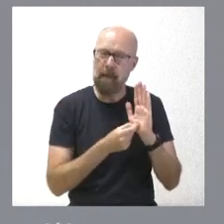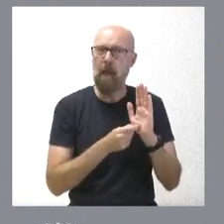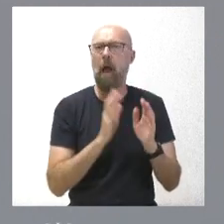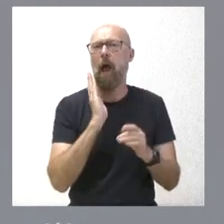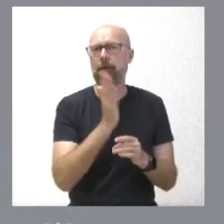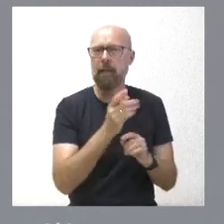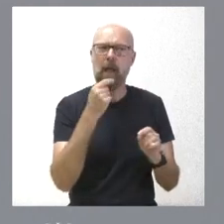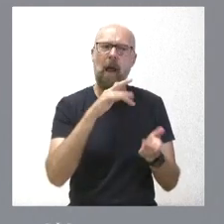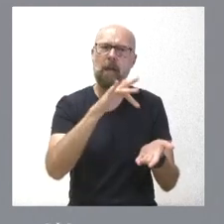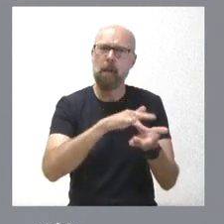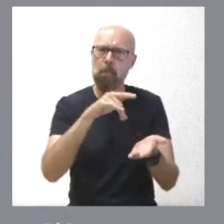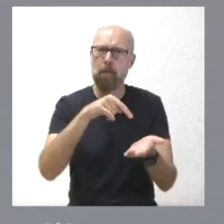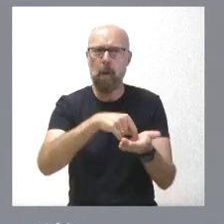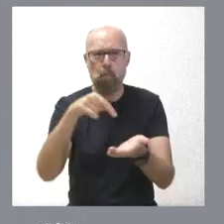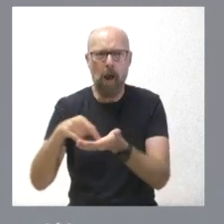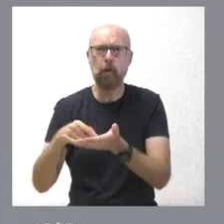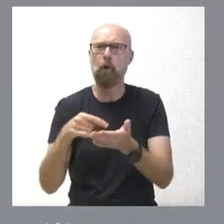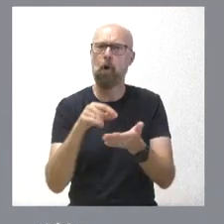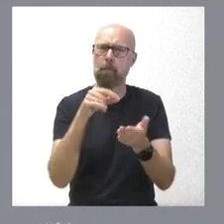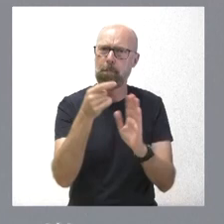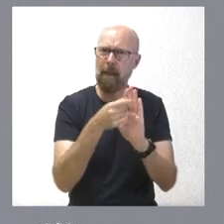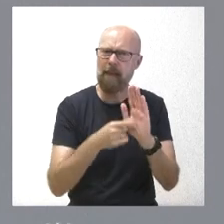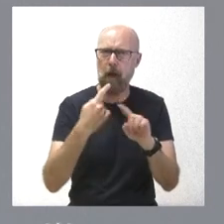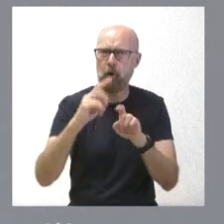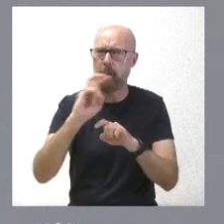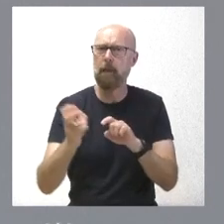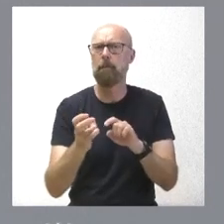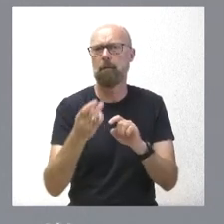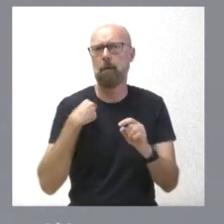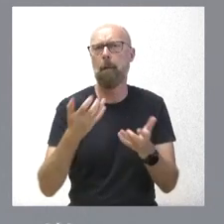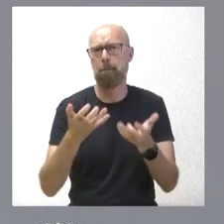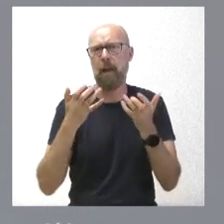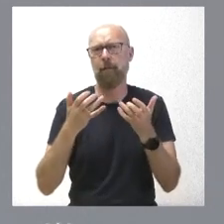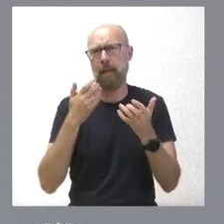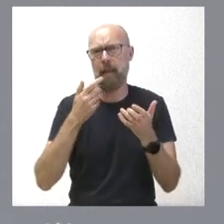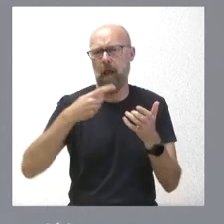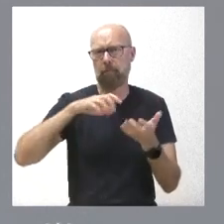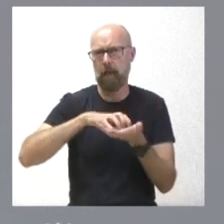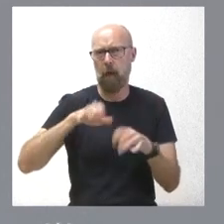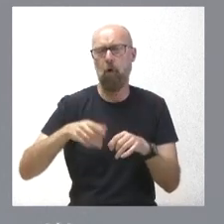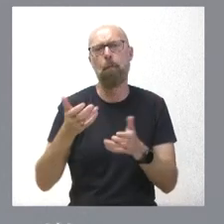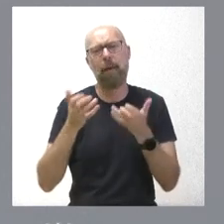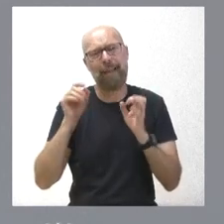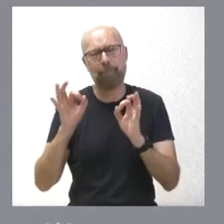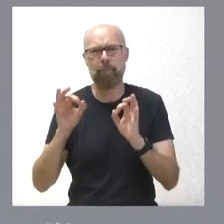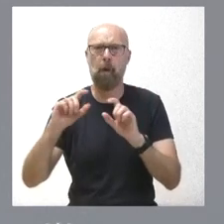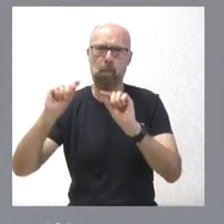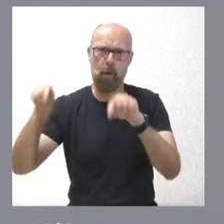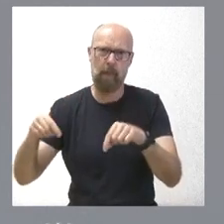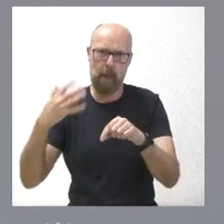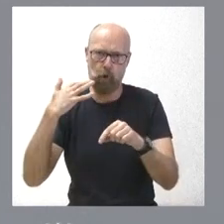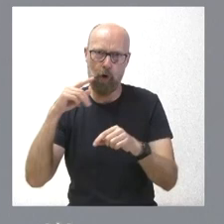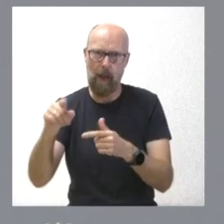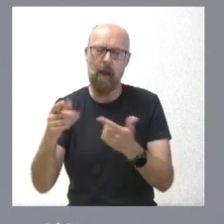especialmente beneficiado y, por tanto, la provincia de Soria muy específicamente se ve beneficiado de este hecho. Sin lugar a dudas, los últimos datos